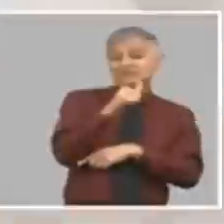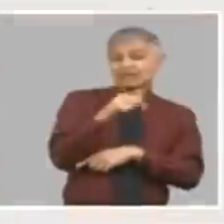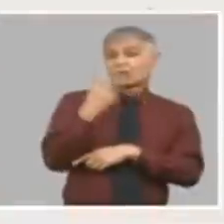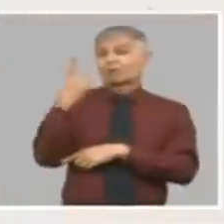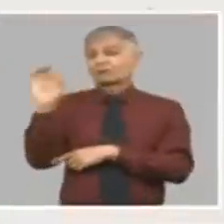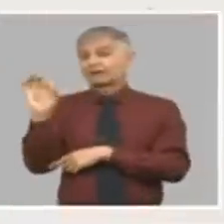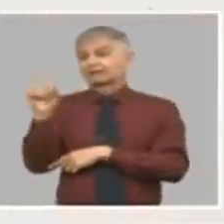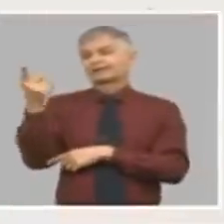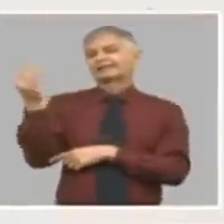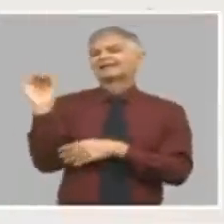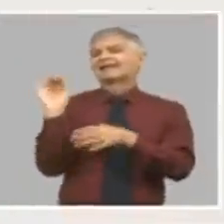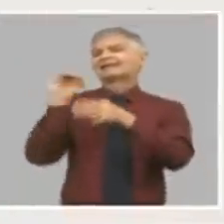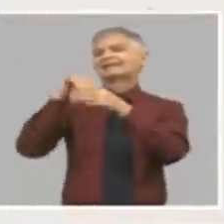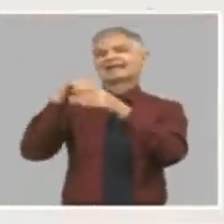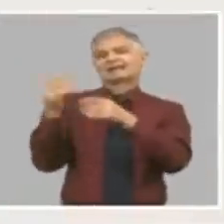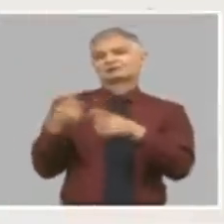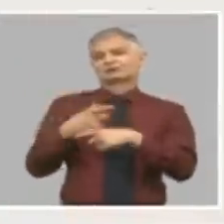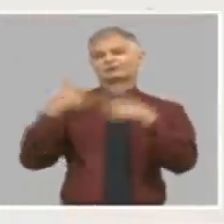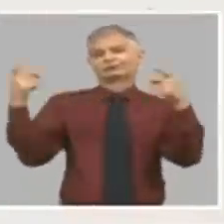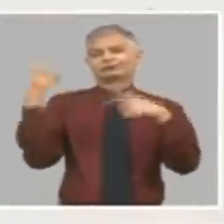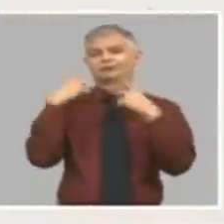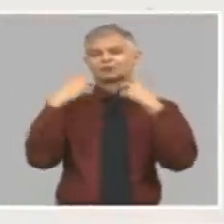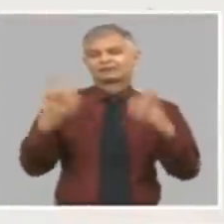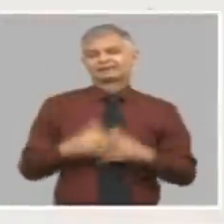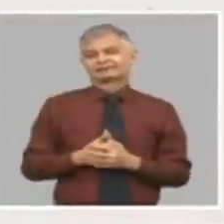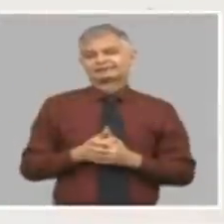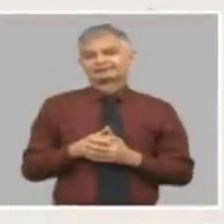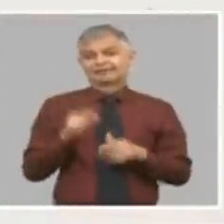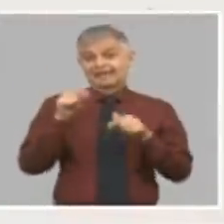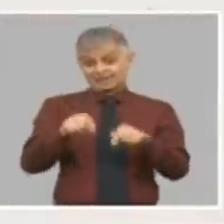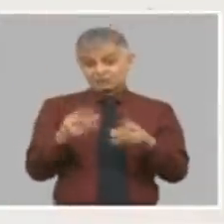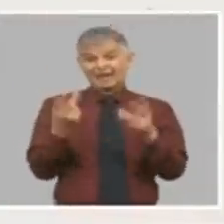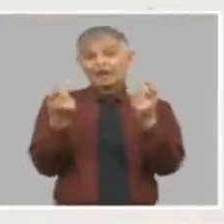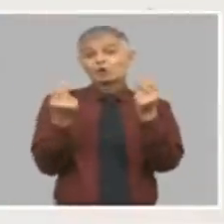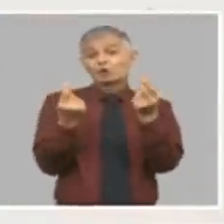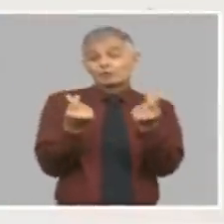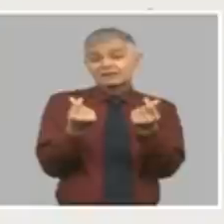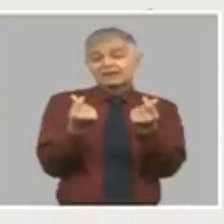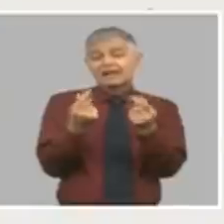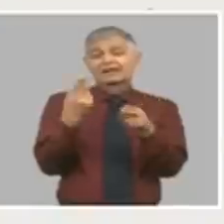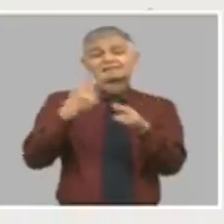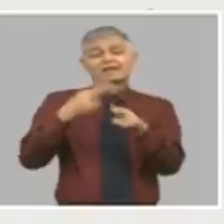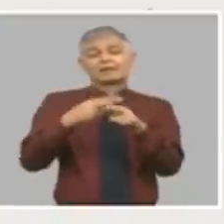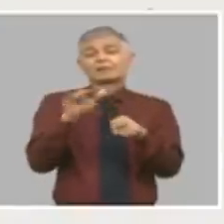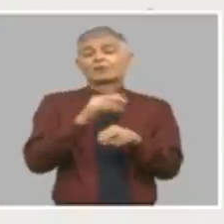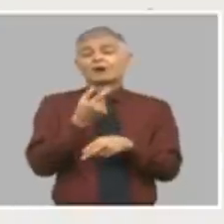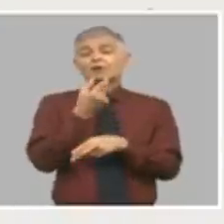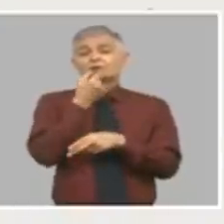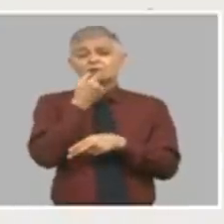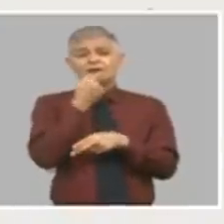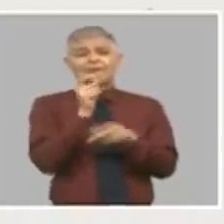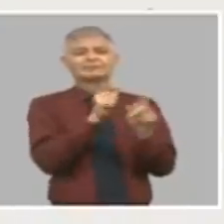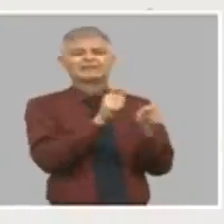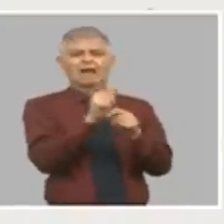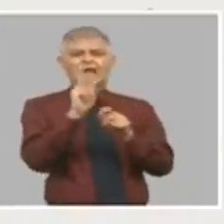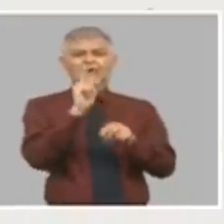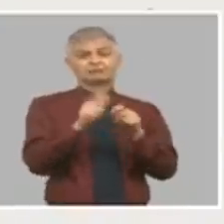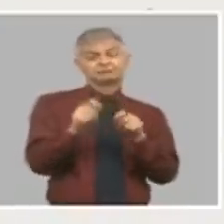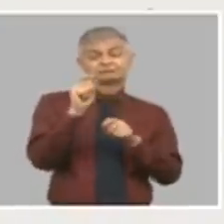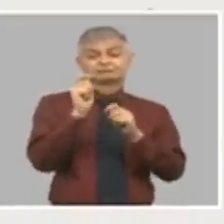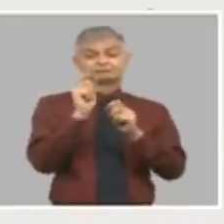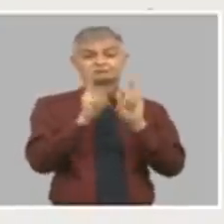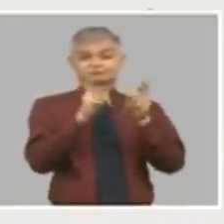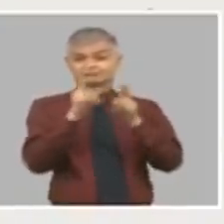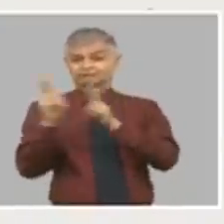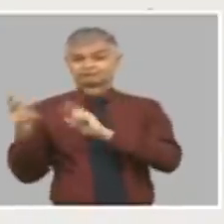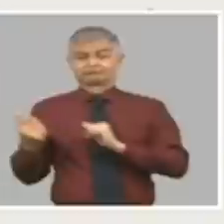excepcionales y eso se llama en economía arbitraje que son ingresos por diferencia de tipo cambio